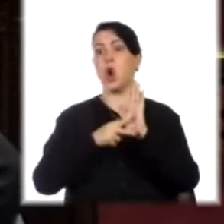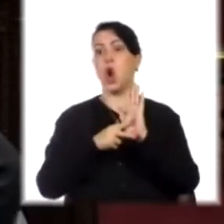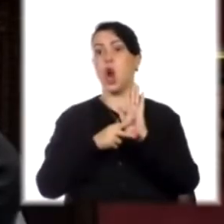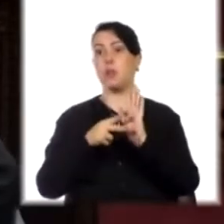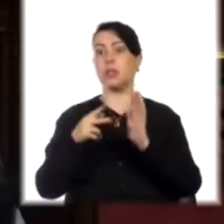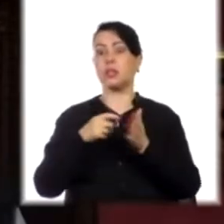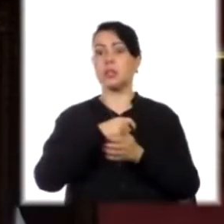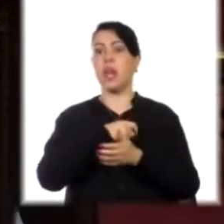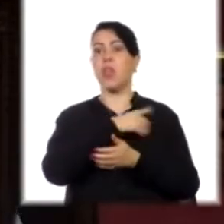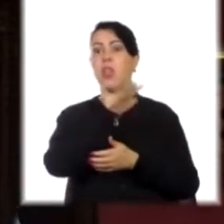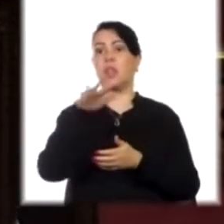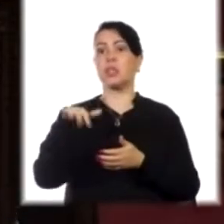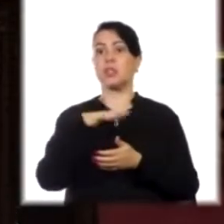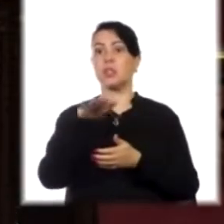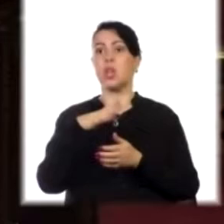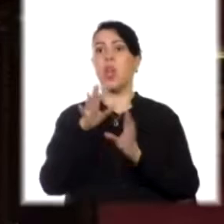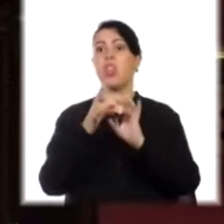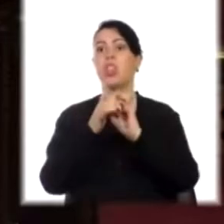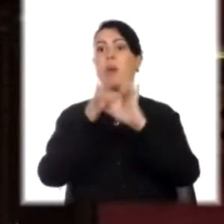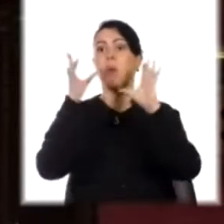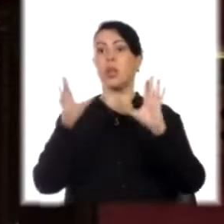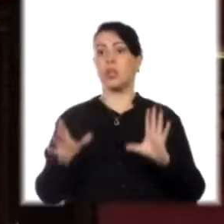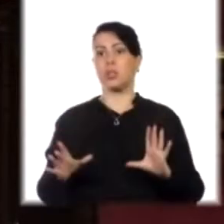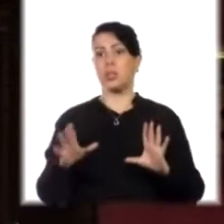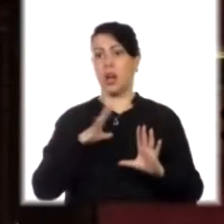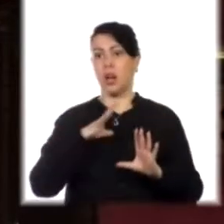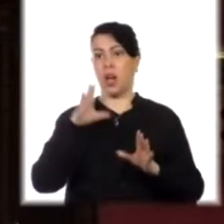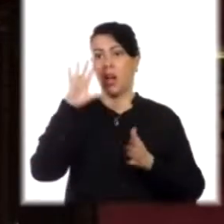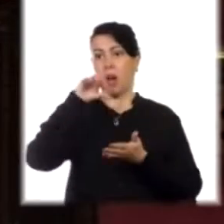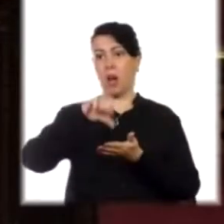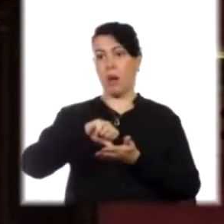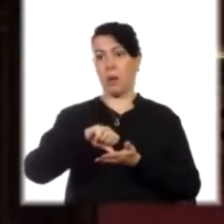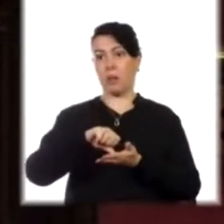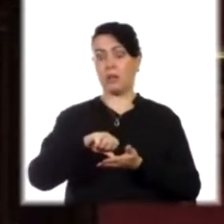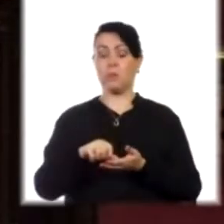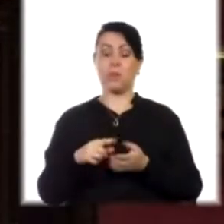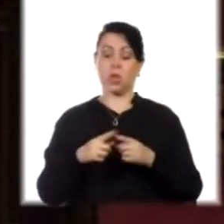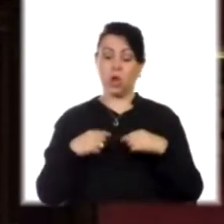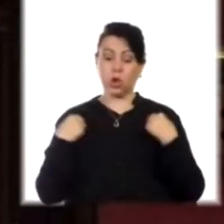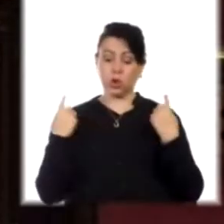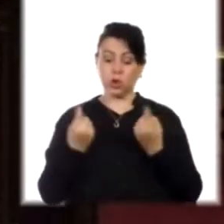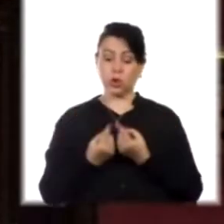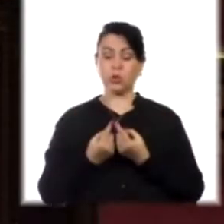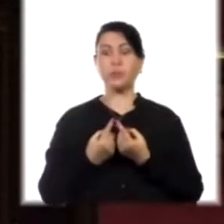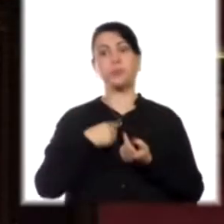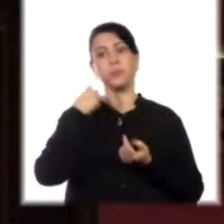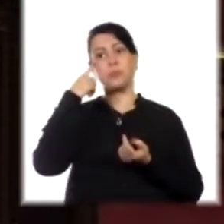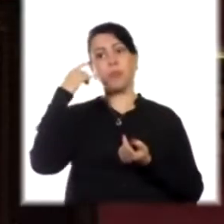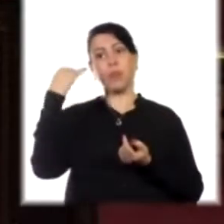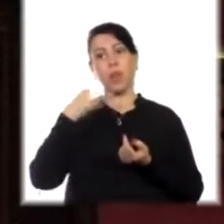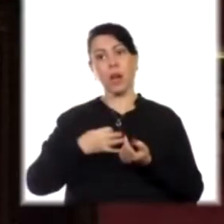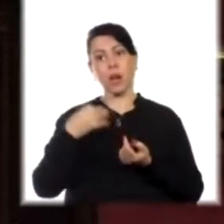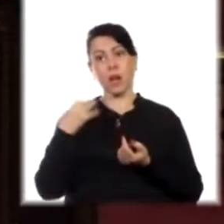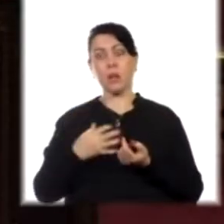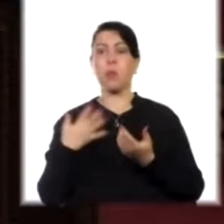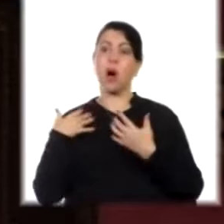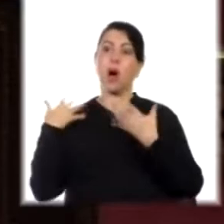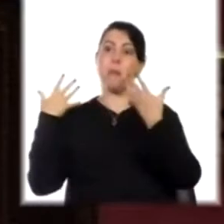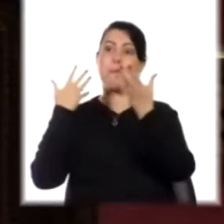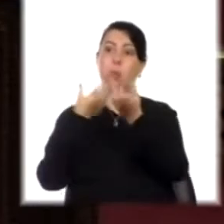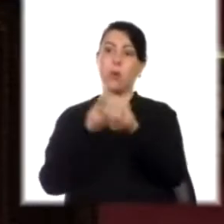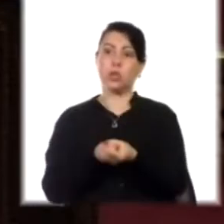convivencia democrática que existen en nuestro país. En ese sentido, nosotros creemos que debiéramos respaldar